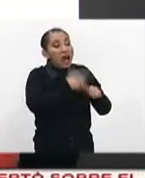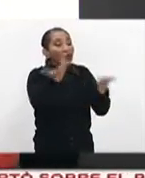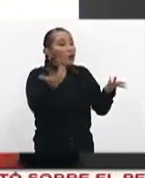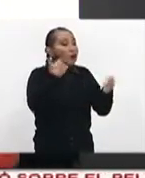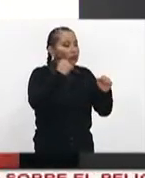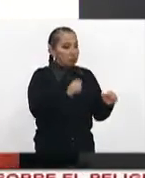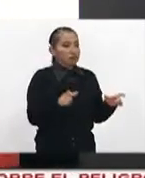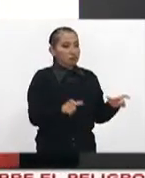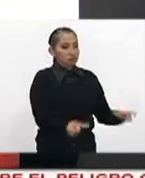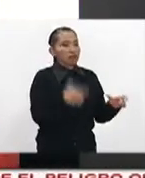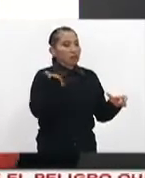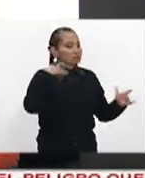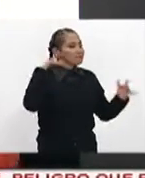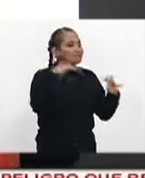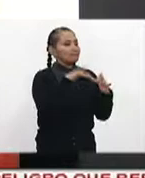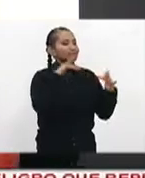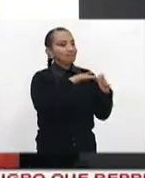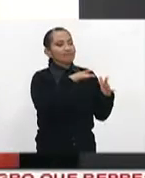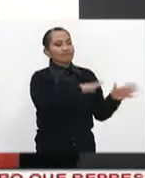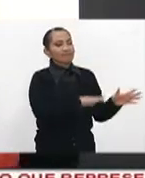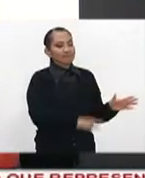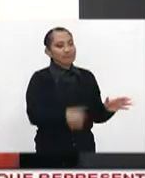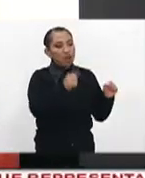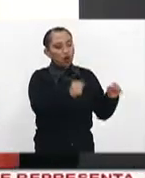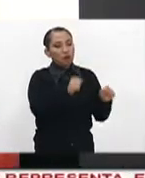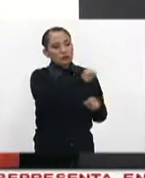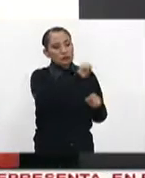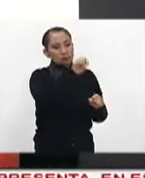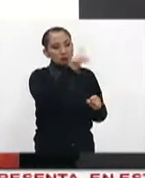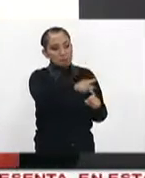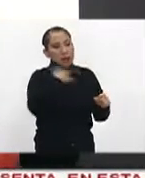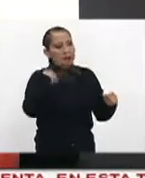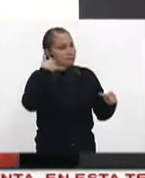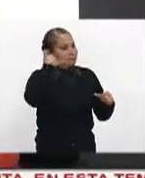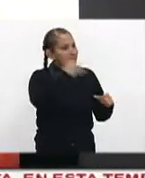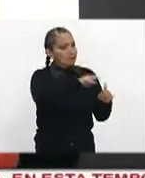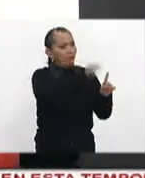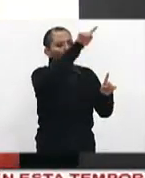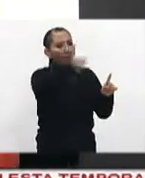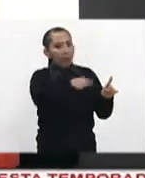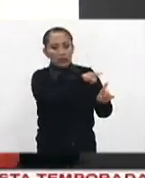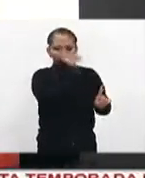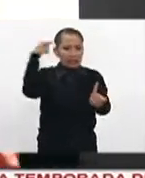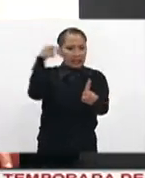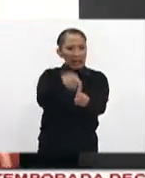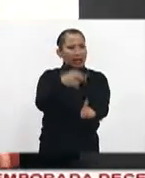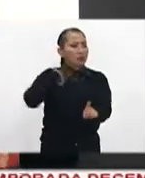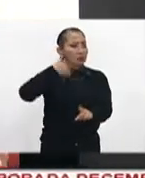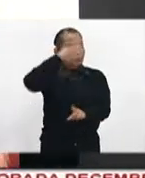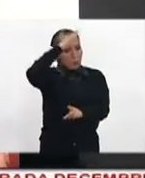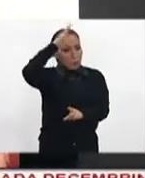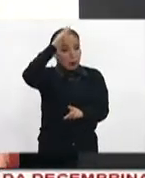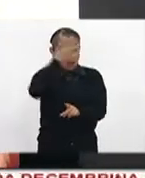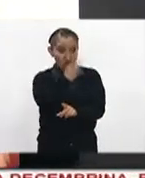pública, estamos enlazados directamente. Ahí nos llega rápidamente, no hay triangulación, nos llega directamente con